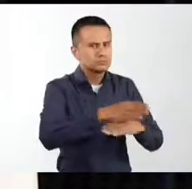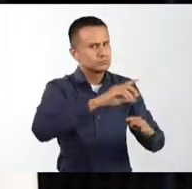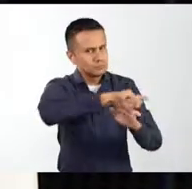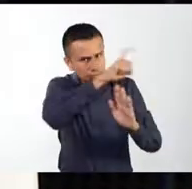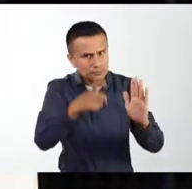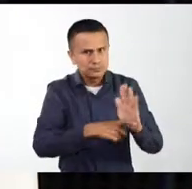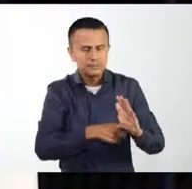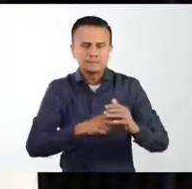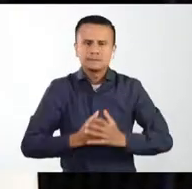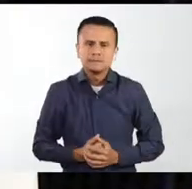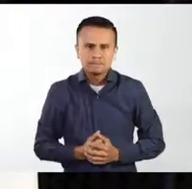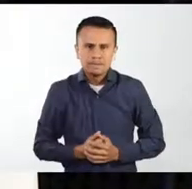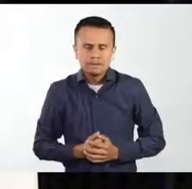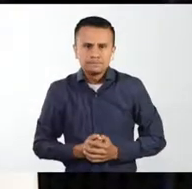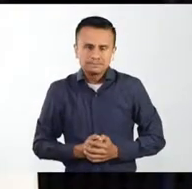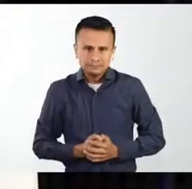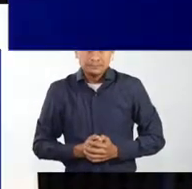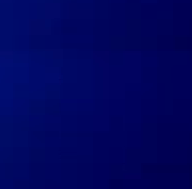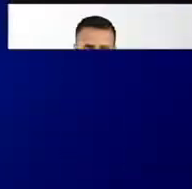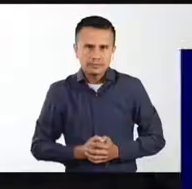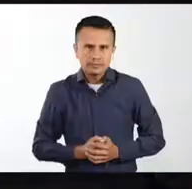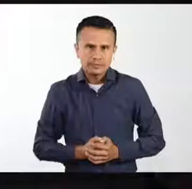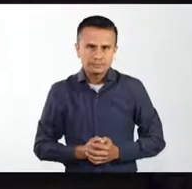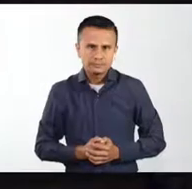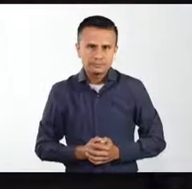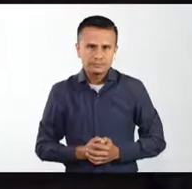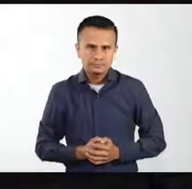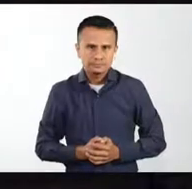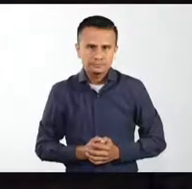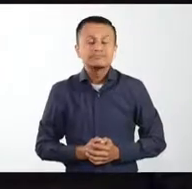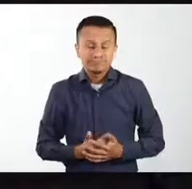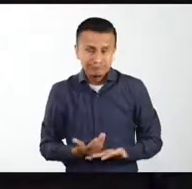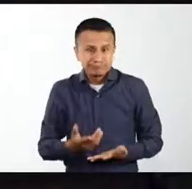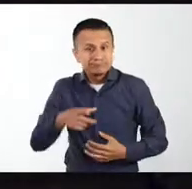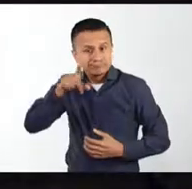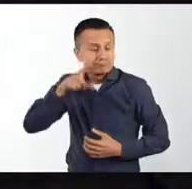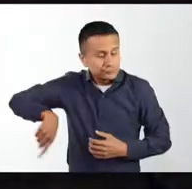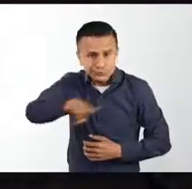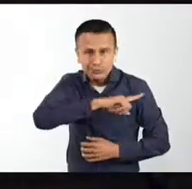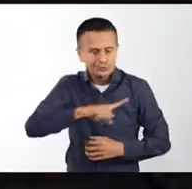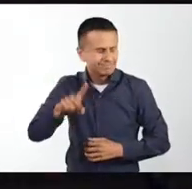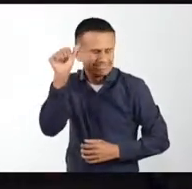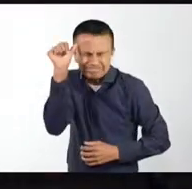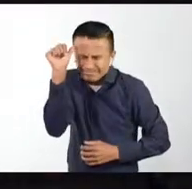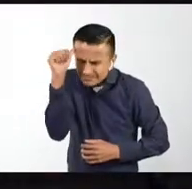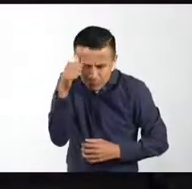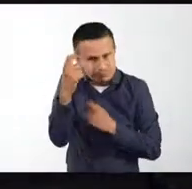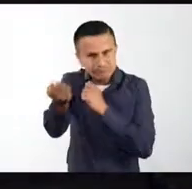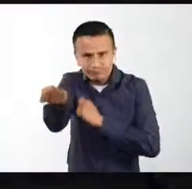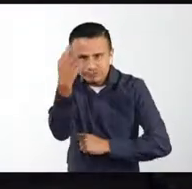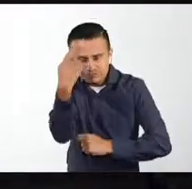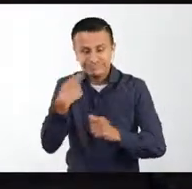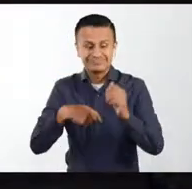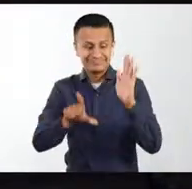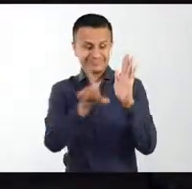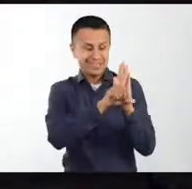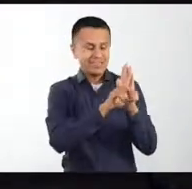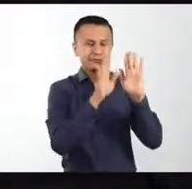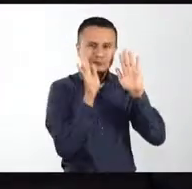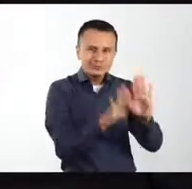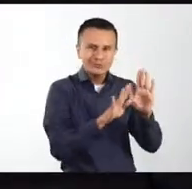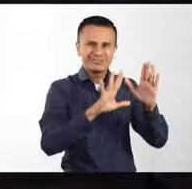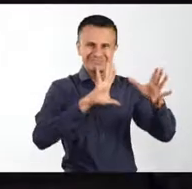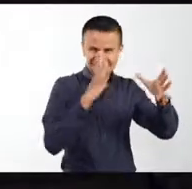puedan, efectivamente, acceder a la escuela. Tenemos que recordar que las leyes en materia de